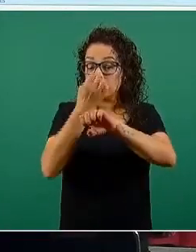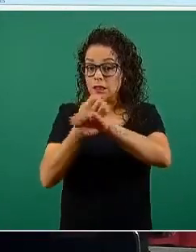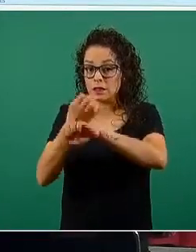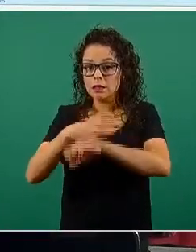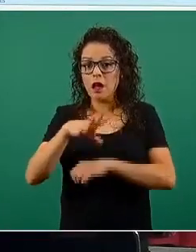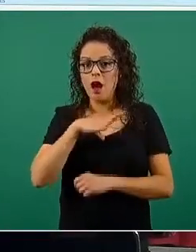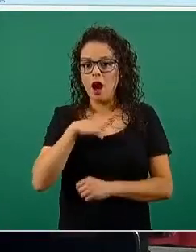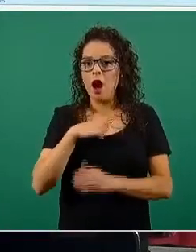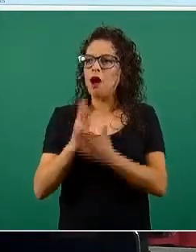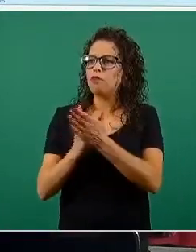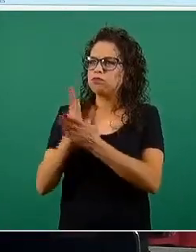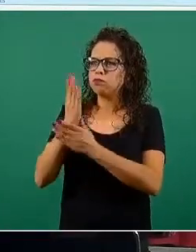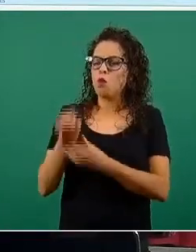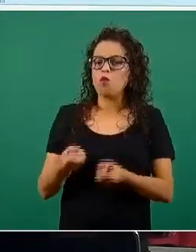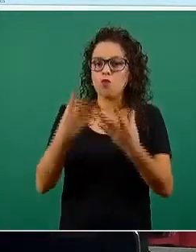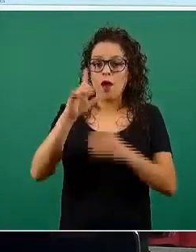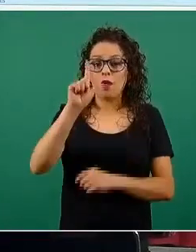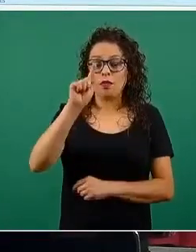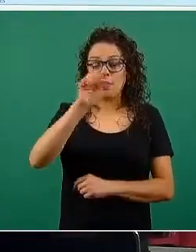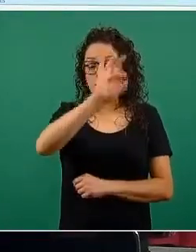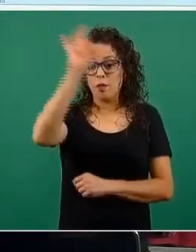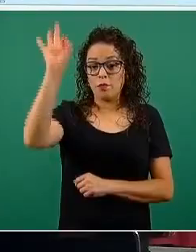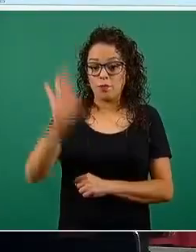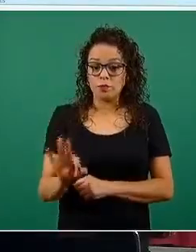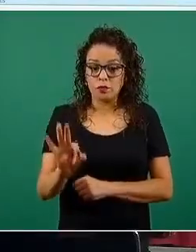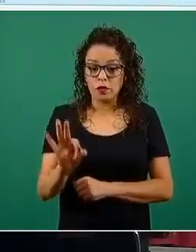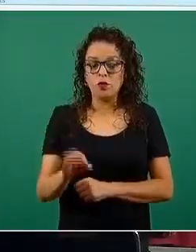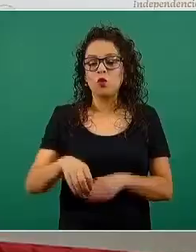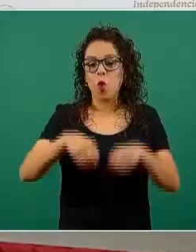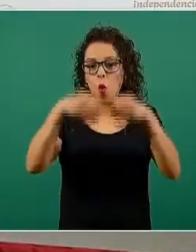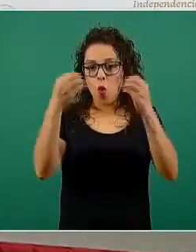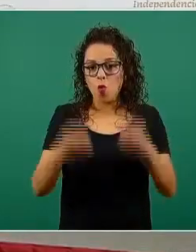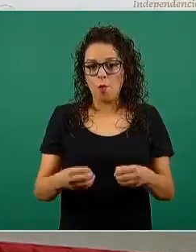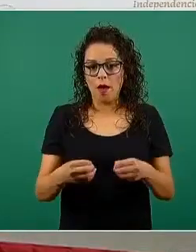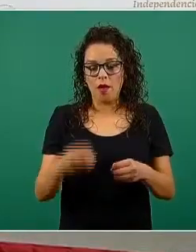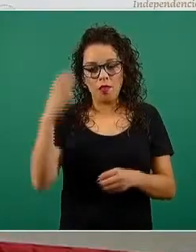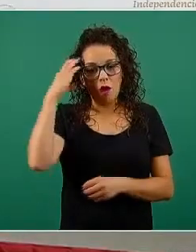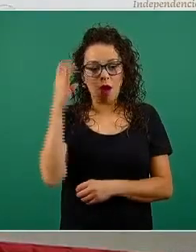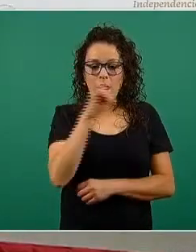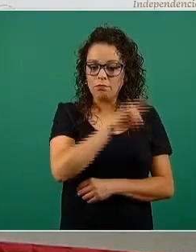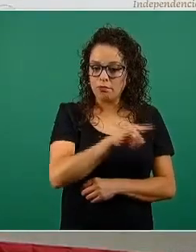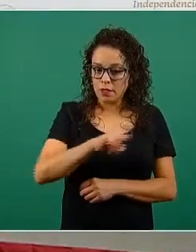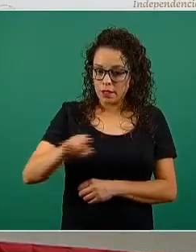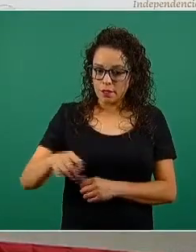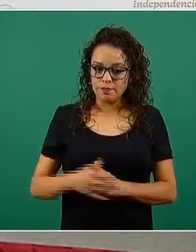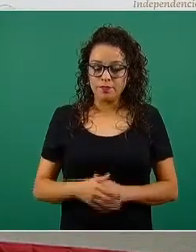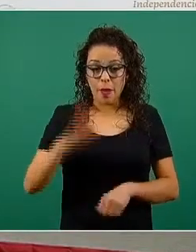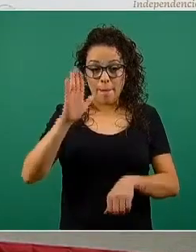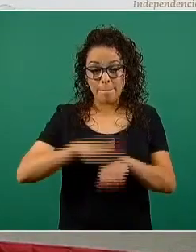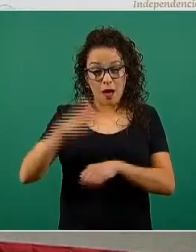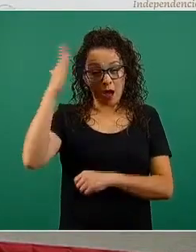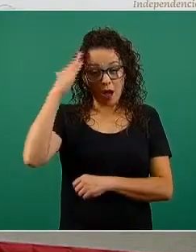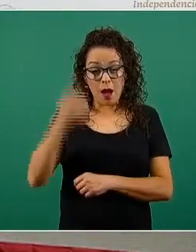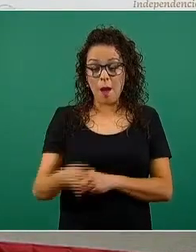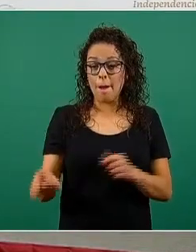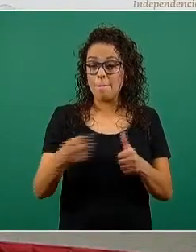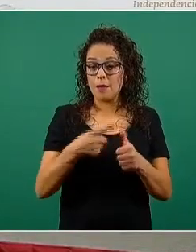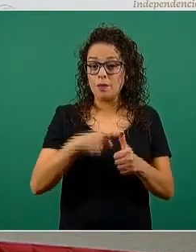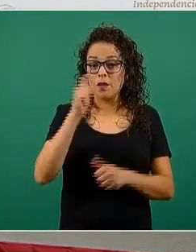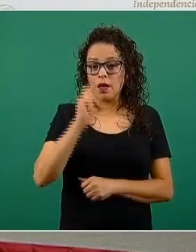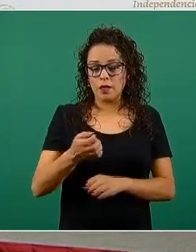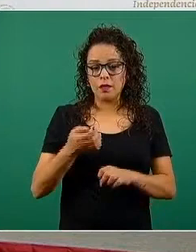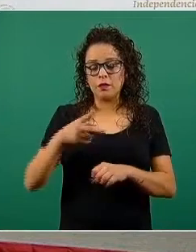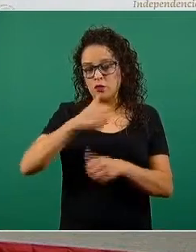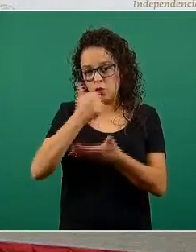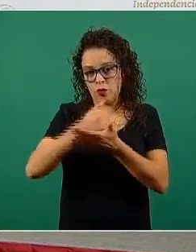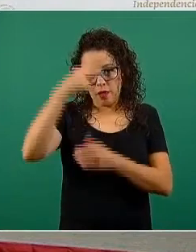por arriba del 70 por ciento de sus camas ocupadas, liderando Ciudad de México con 82 por ciento, Estado de